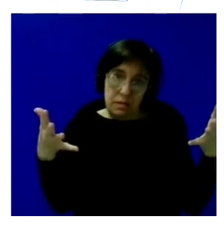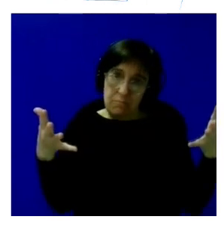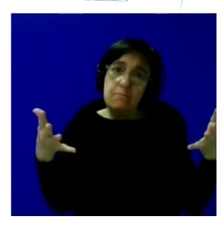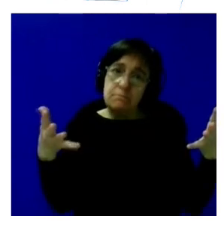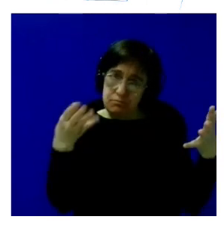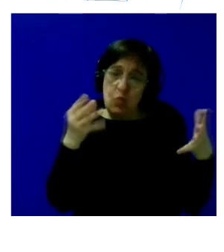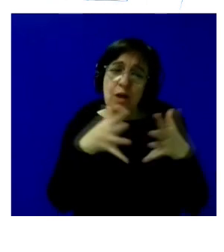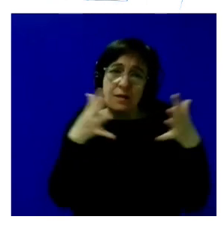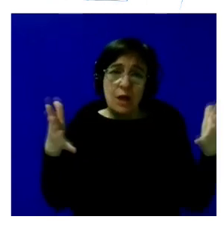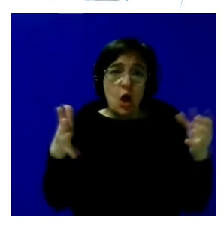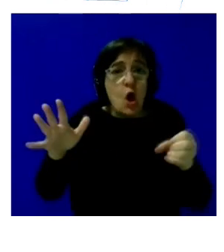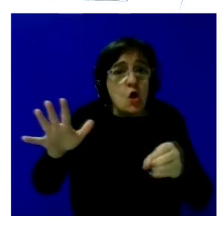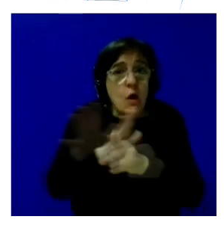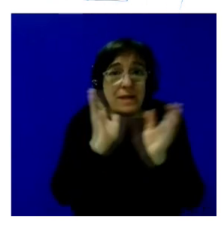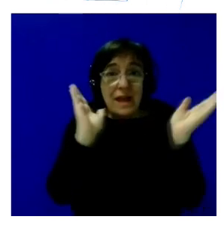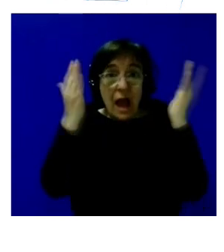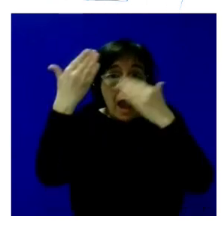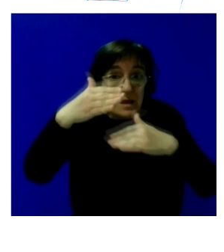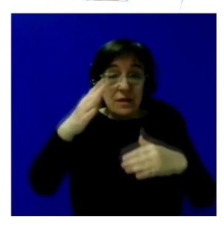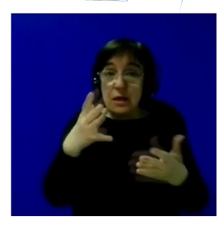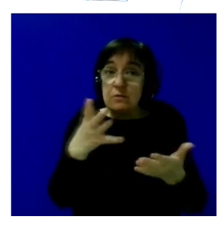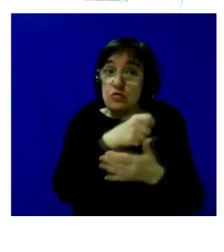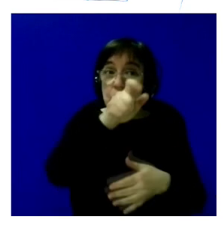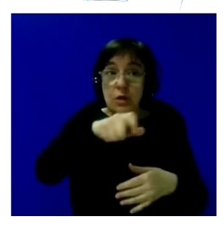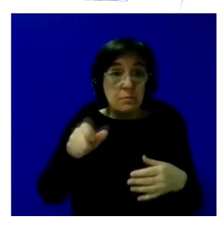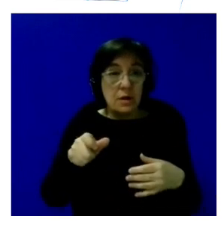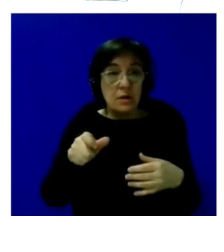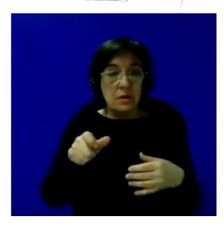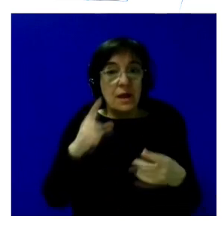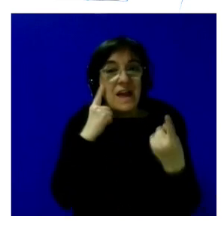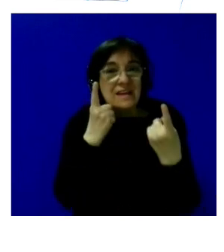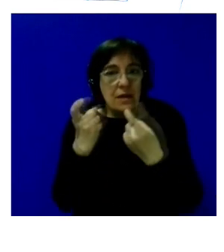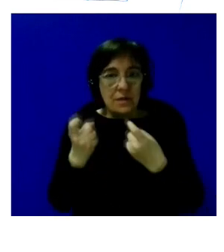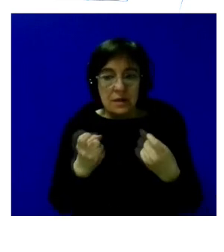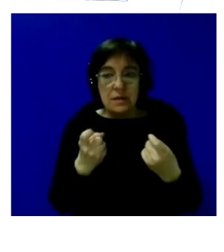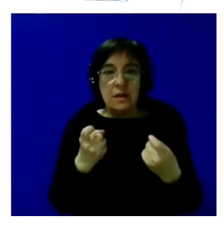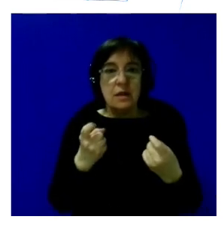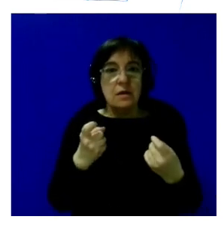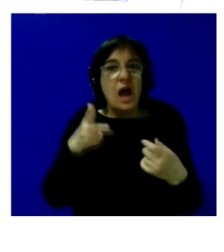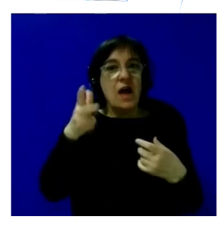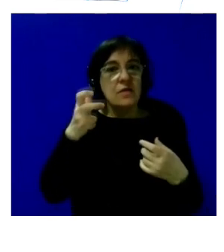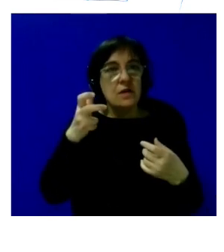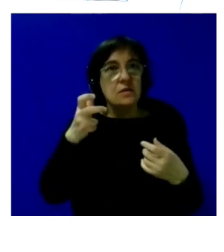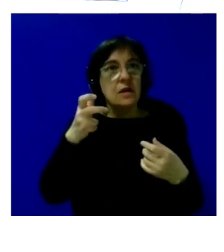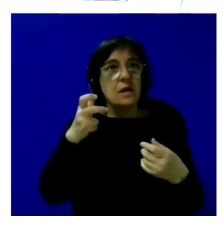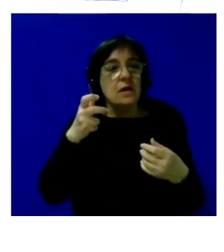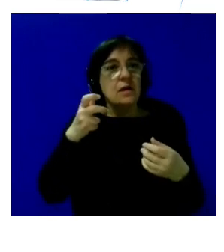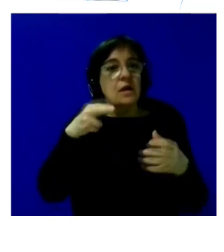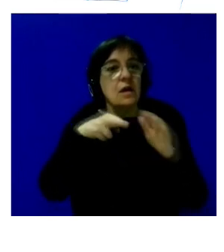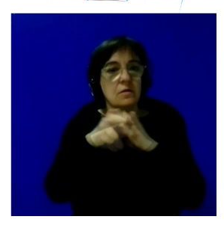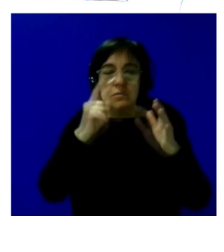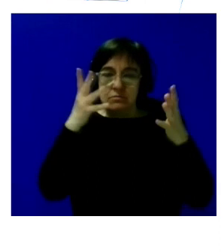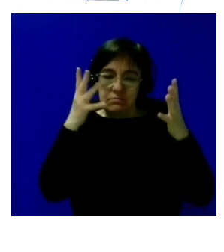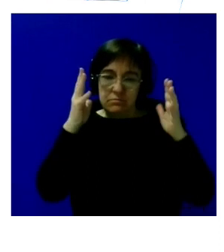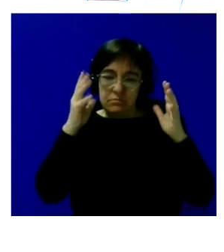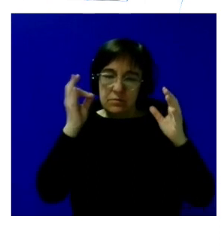cubrir y atender a todas las personas que tienen la necesidad y también tienen derecho a acceder a un recurso exige una dedicación de